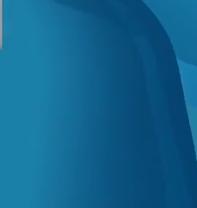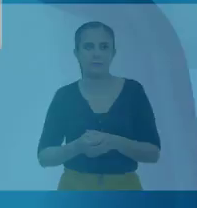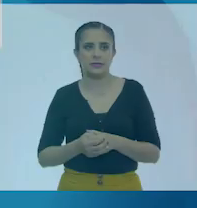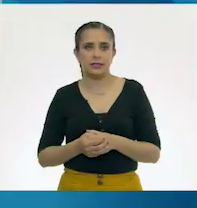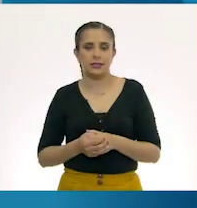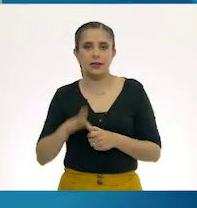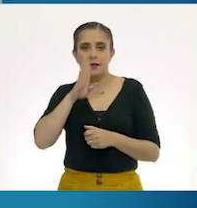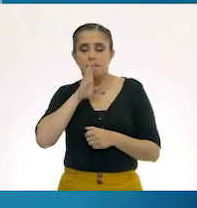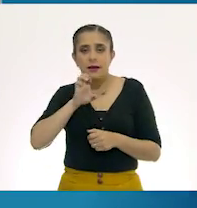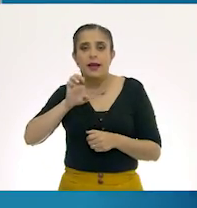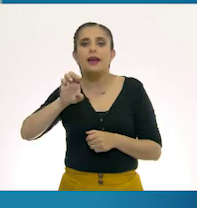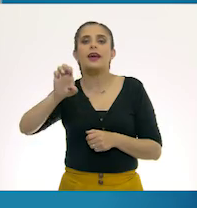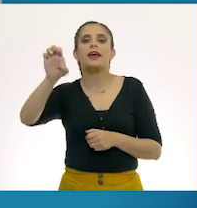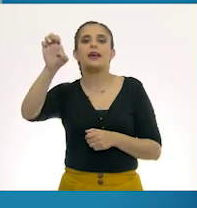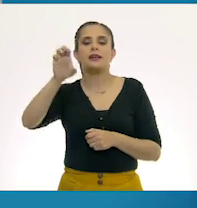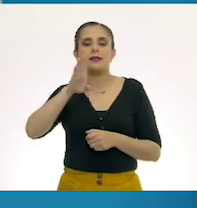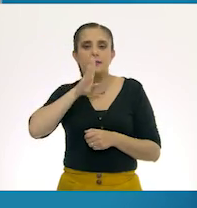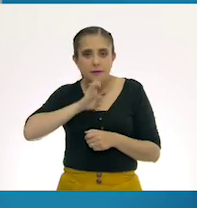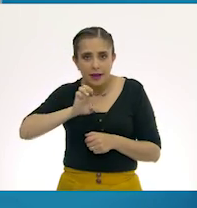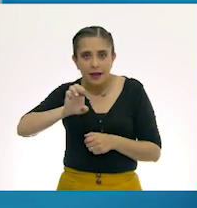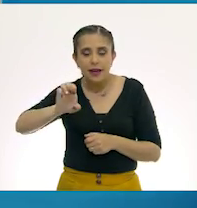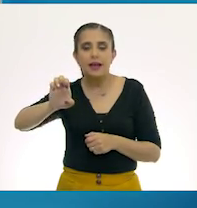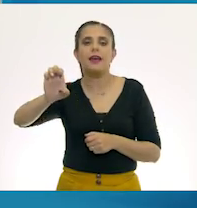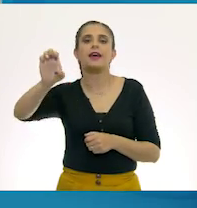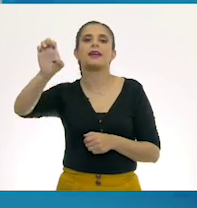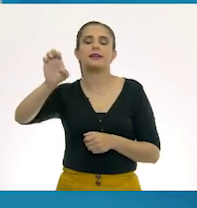¡Bé! ¡Beg!